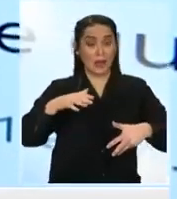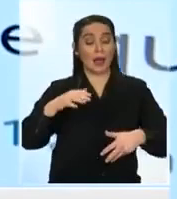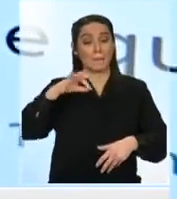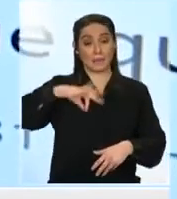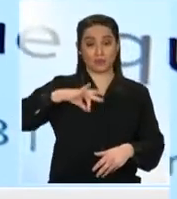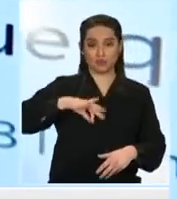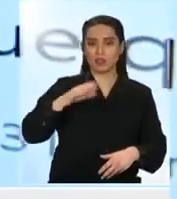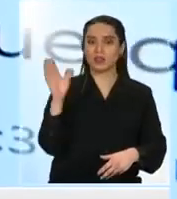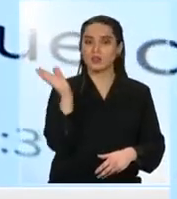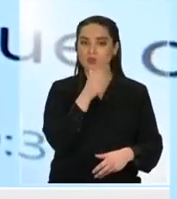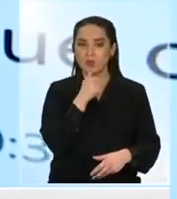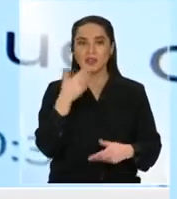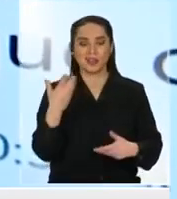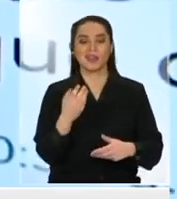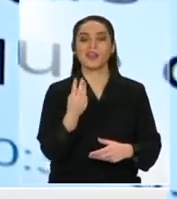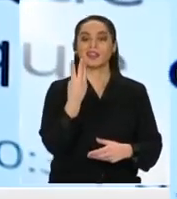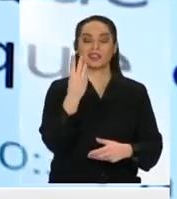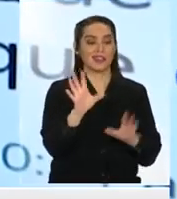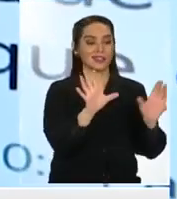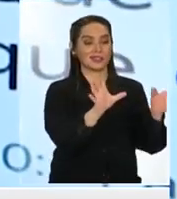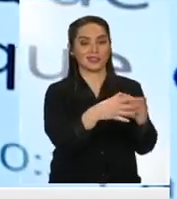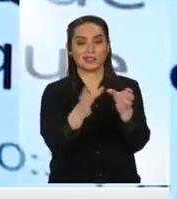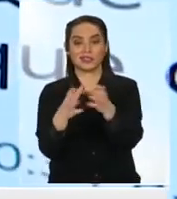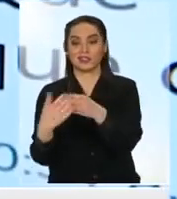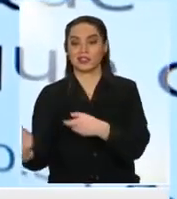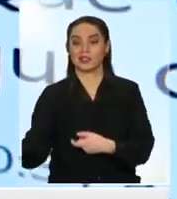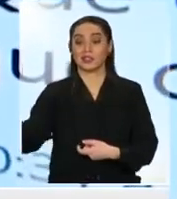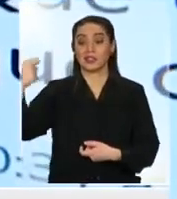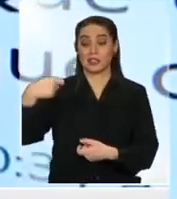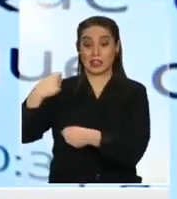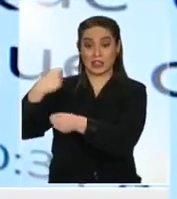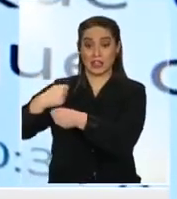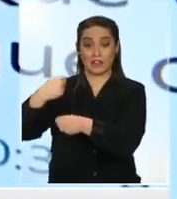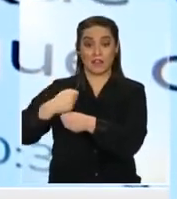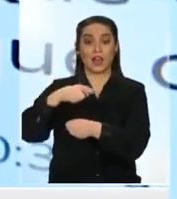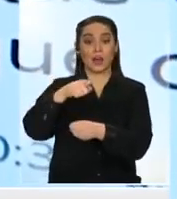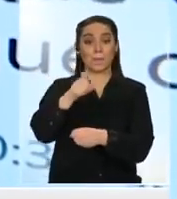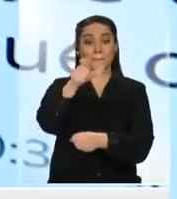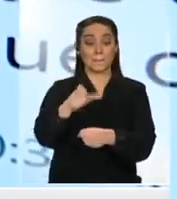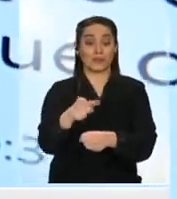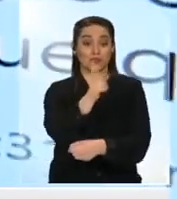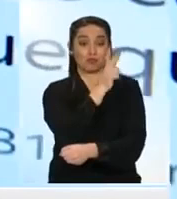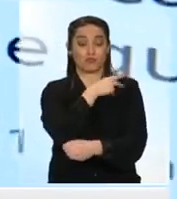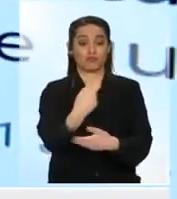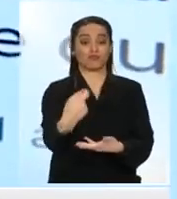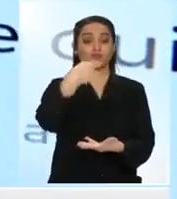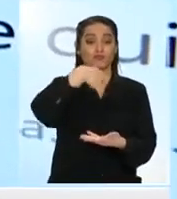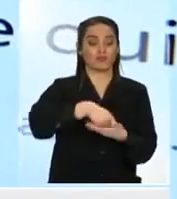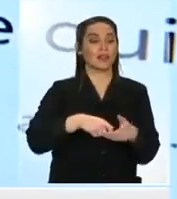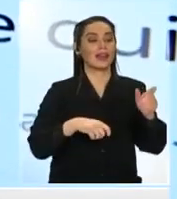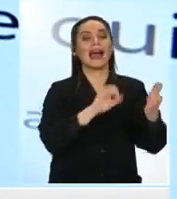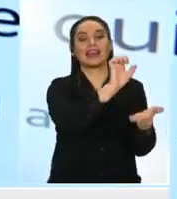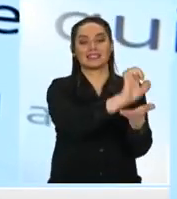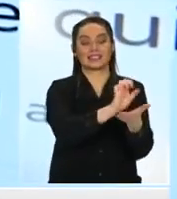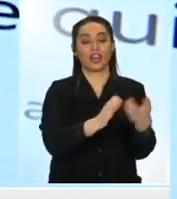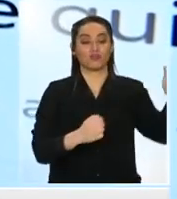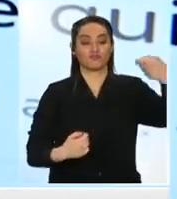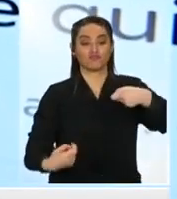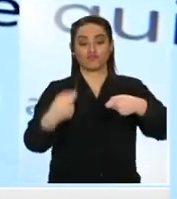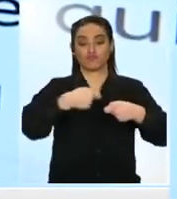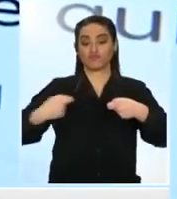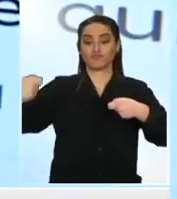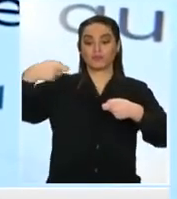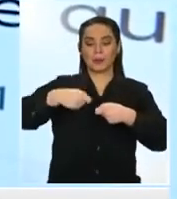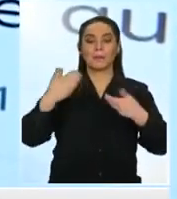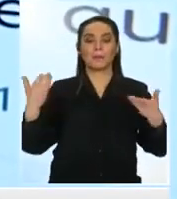sistema contributivo, tripartito, con contribución del trabajador, contribución del empleador, contribución también del Estado para asegurar primero